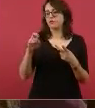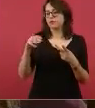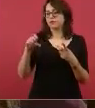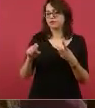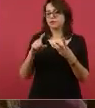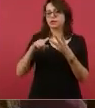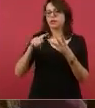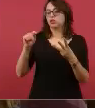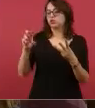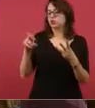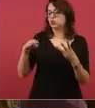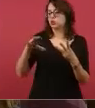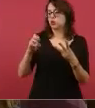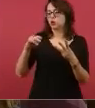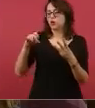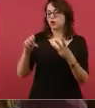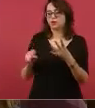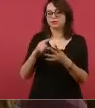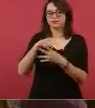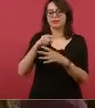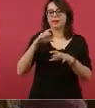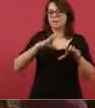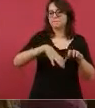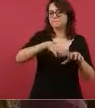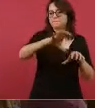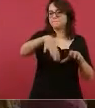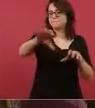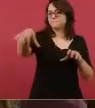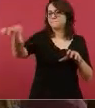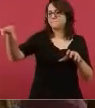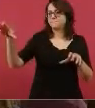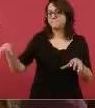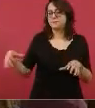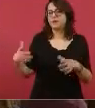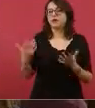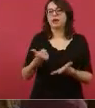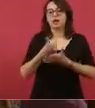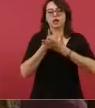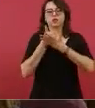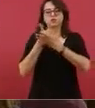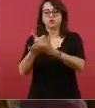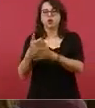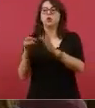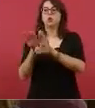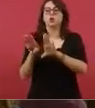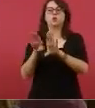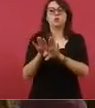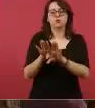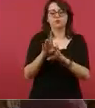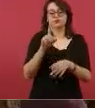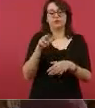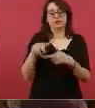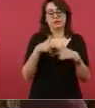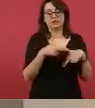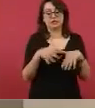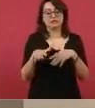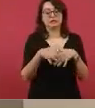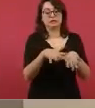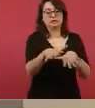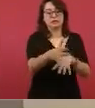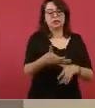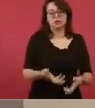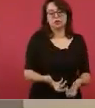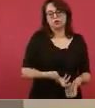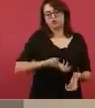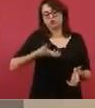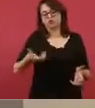Veracruz. Contempla estas obras de protección, el desasolve del río Bobos, trenes de la localidad de la Reforma y